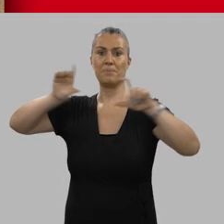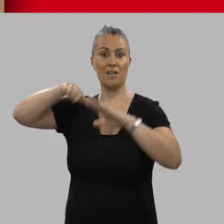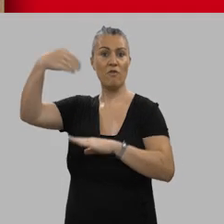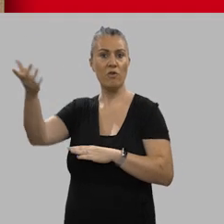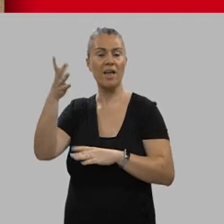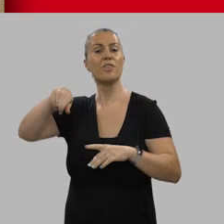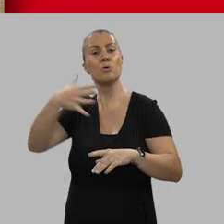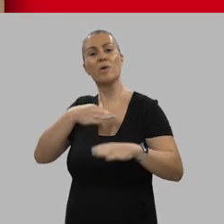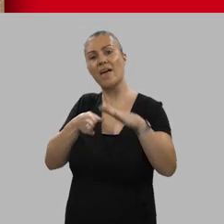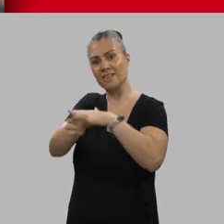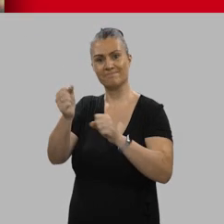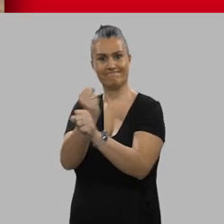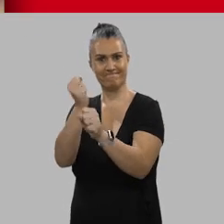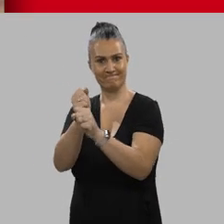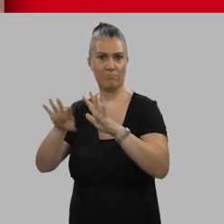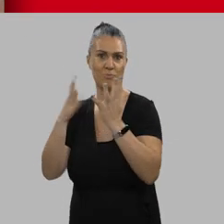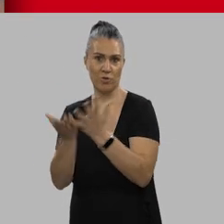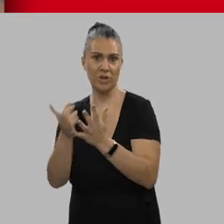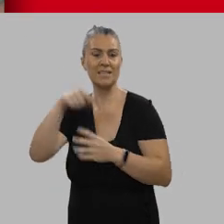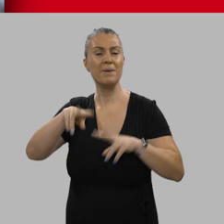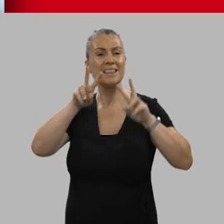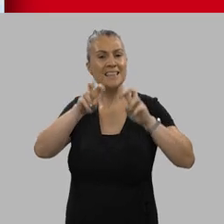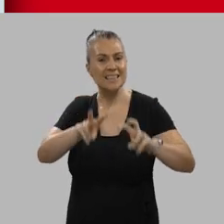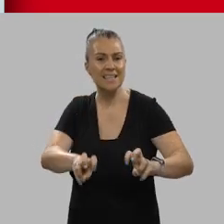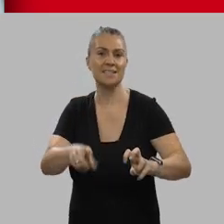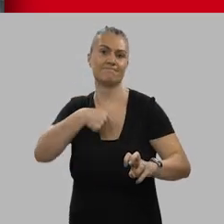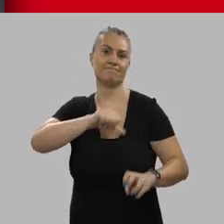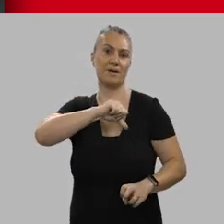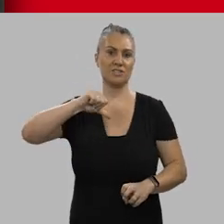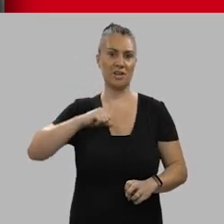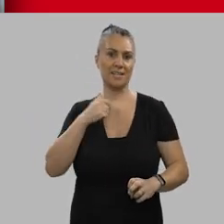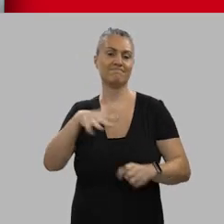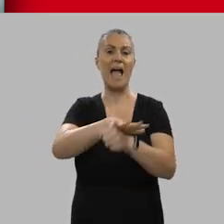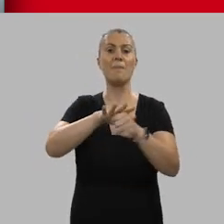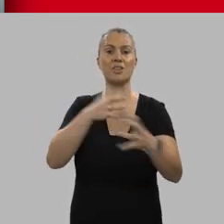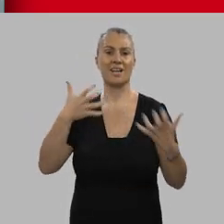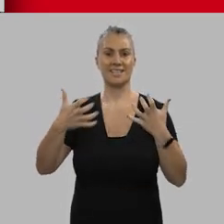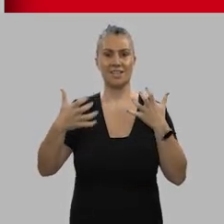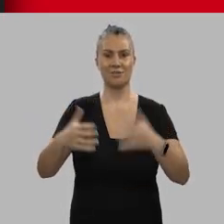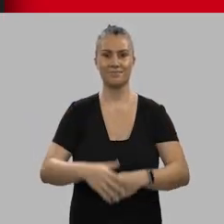faciliten su acceso al mundo profesional y el desarrollo de una investigación personal en el ámbito artístico.